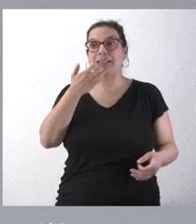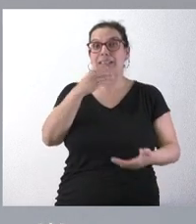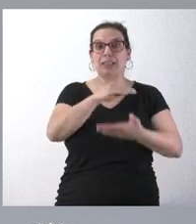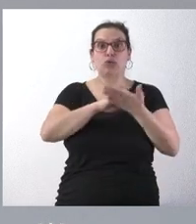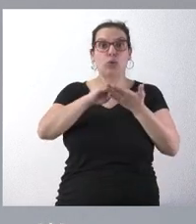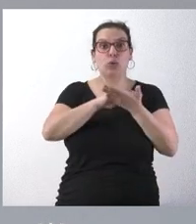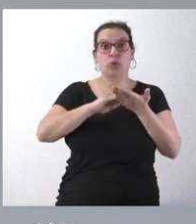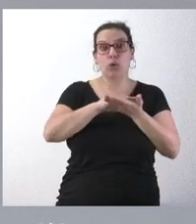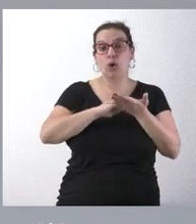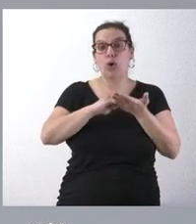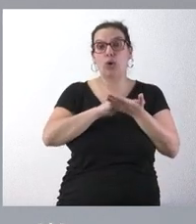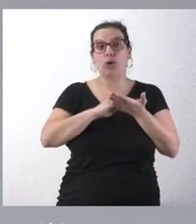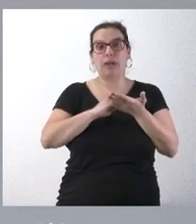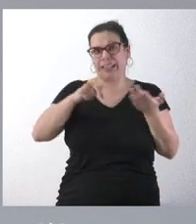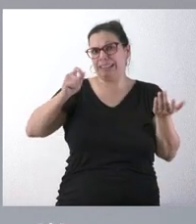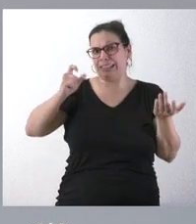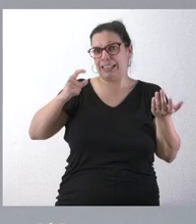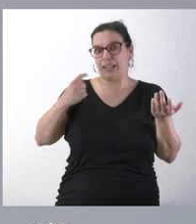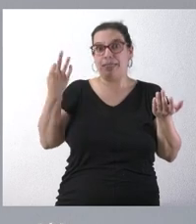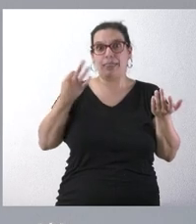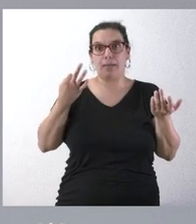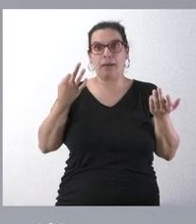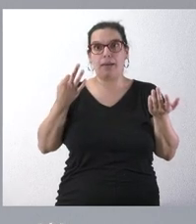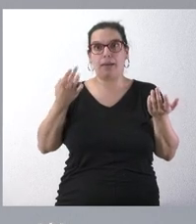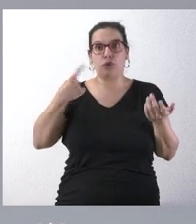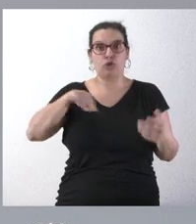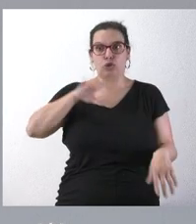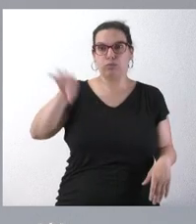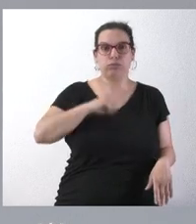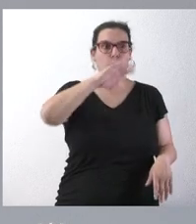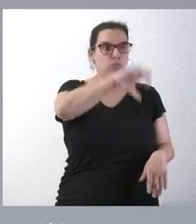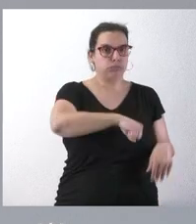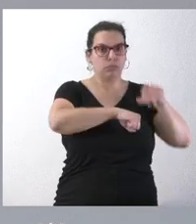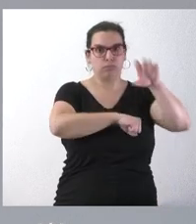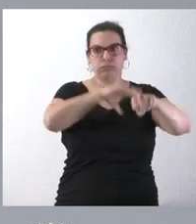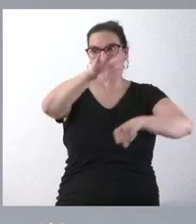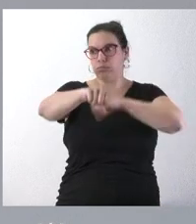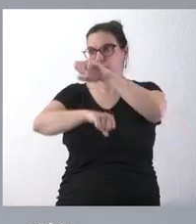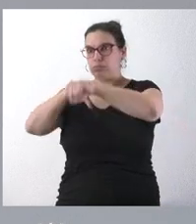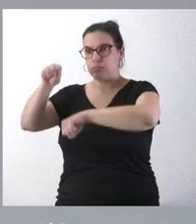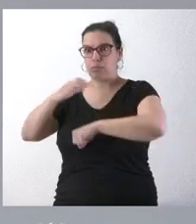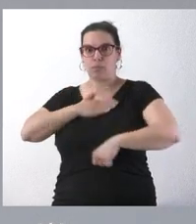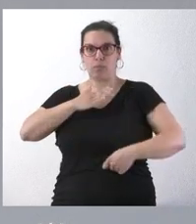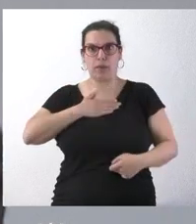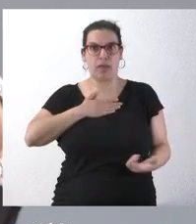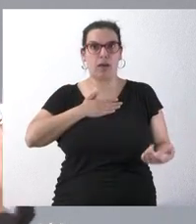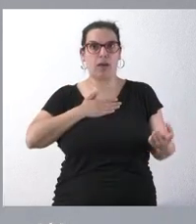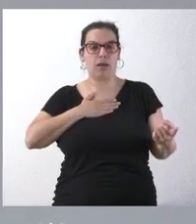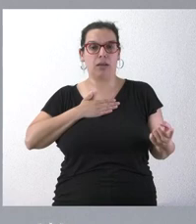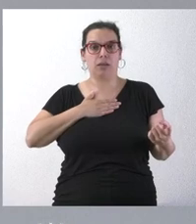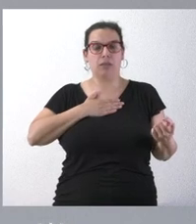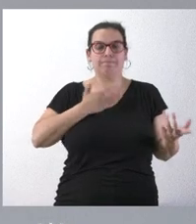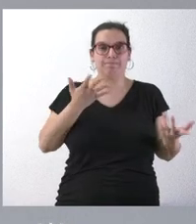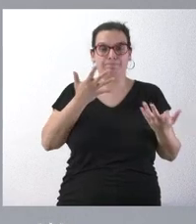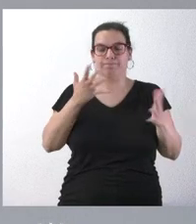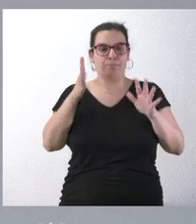son frecuentes en Castilla y León hubieran de conllevar una expropiación de aquel bien municipal que está en el término